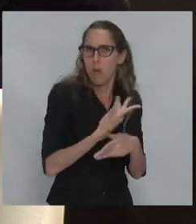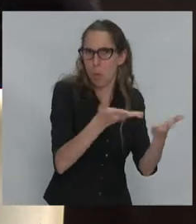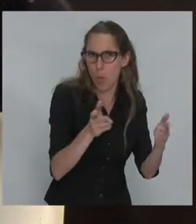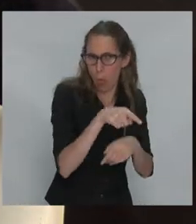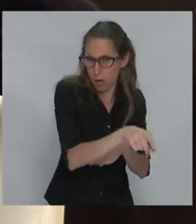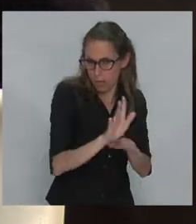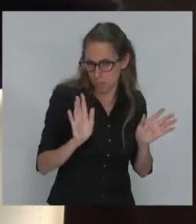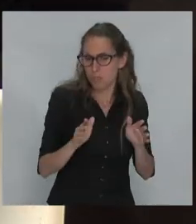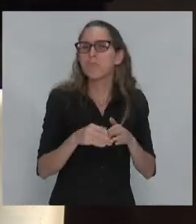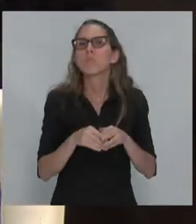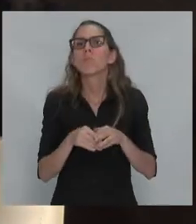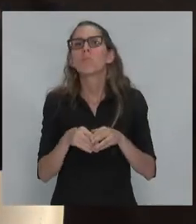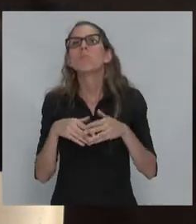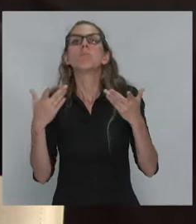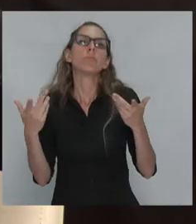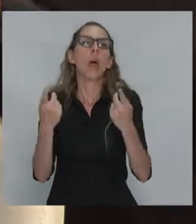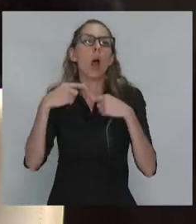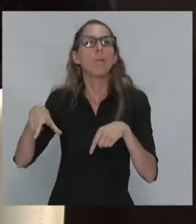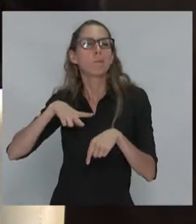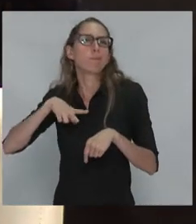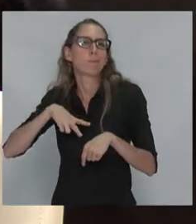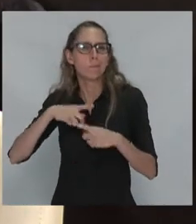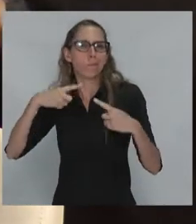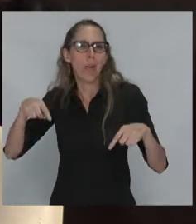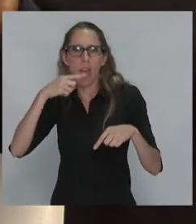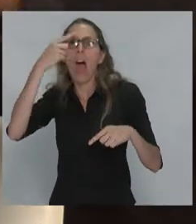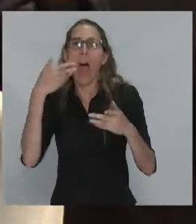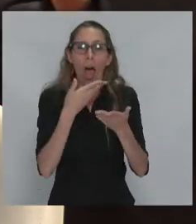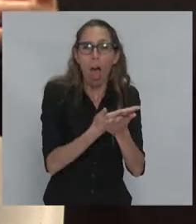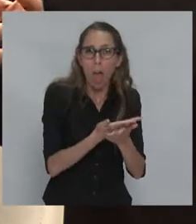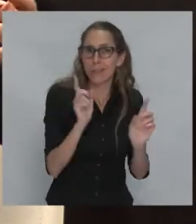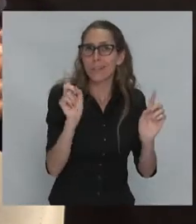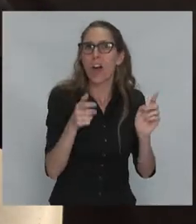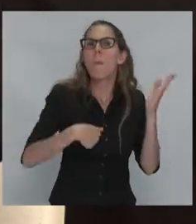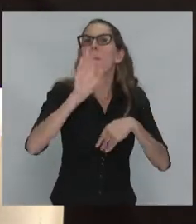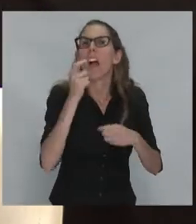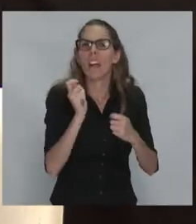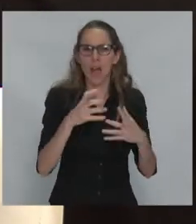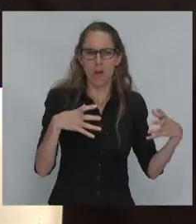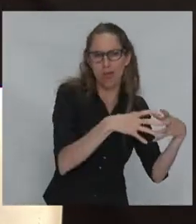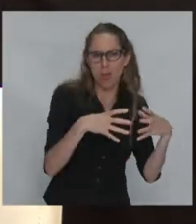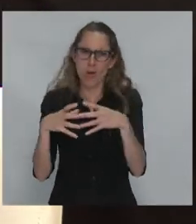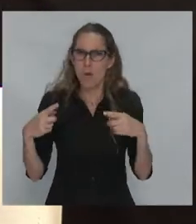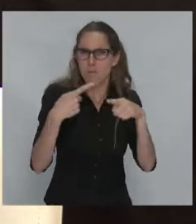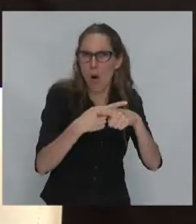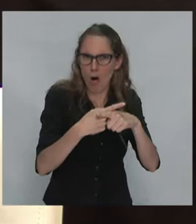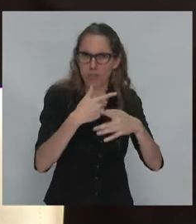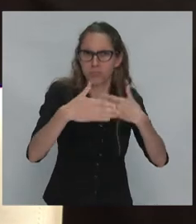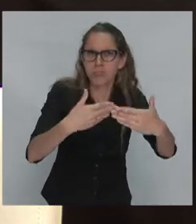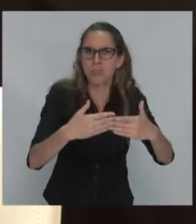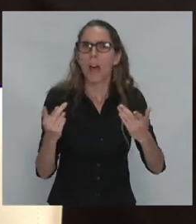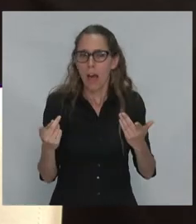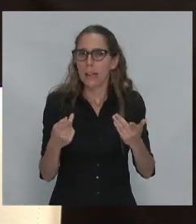es de la parte de la burguesía, de proponer eso, sino la lucha de clase, que permite que se impone precisamente